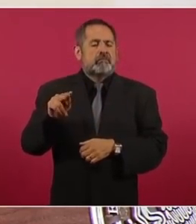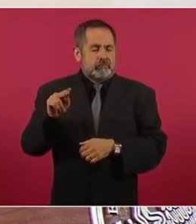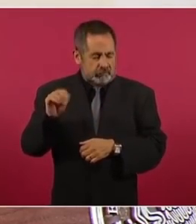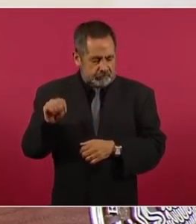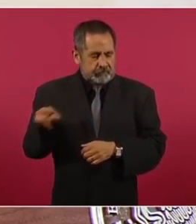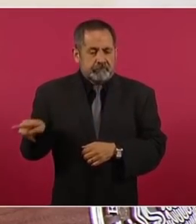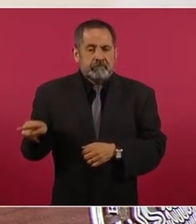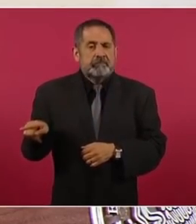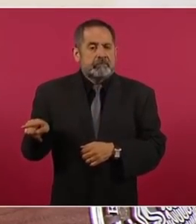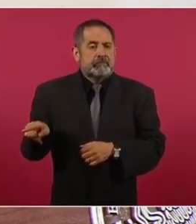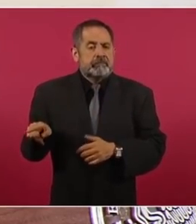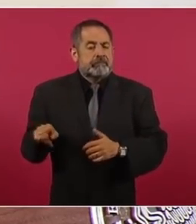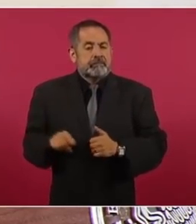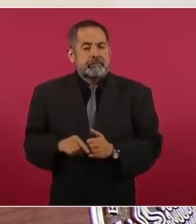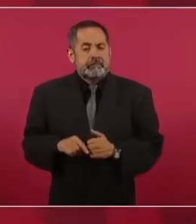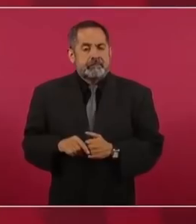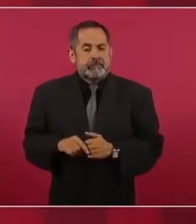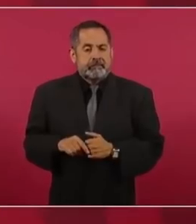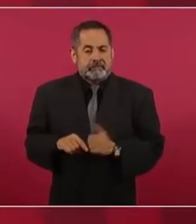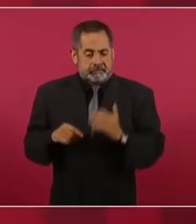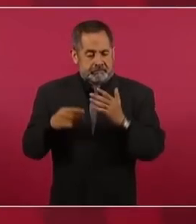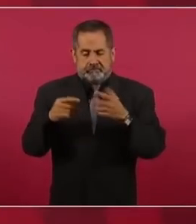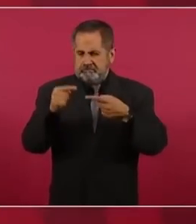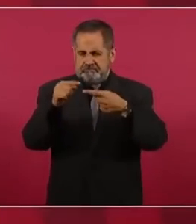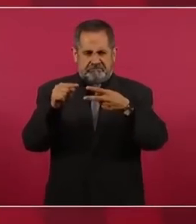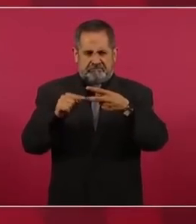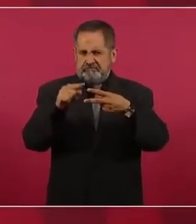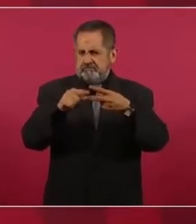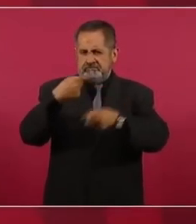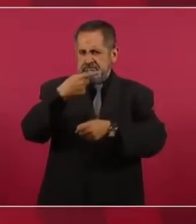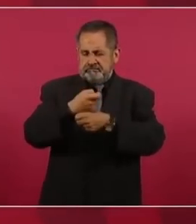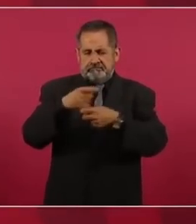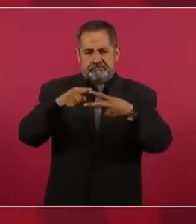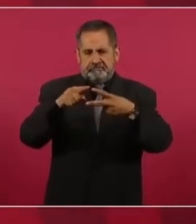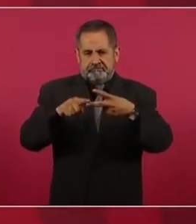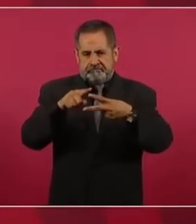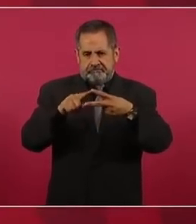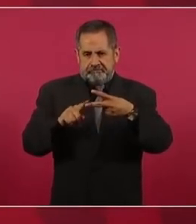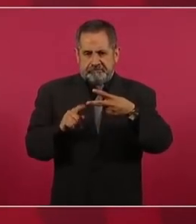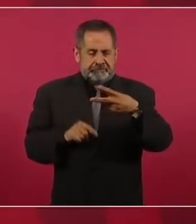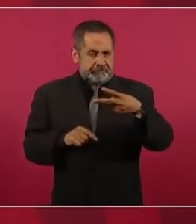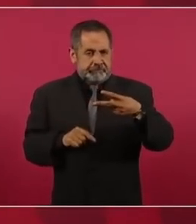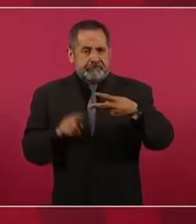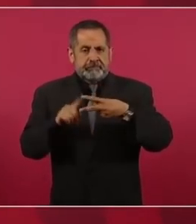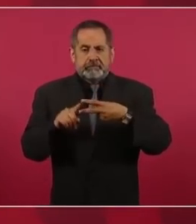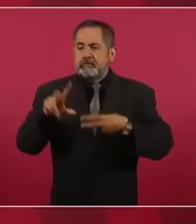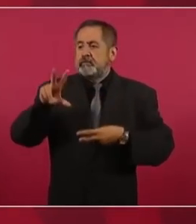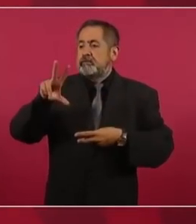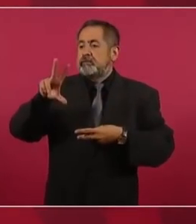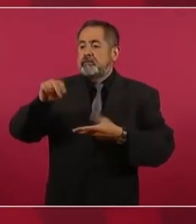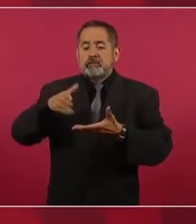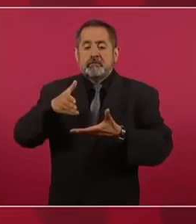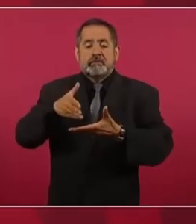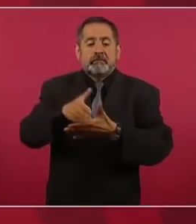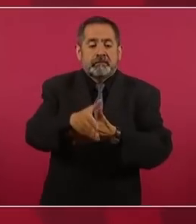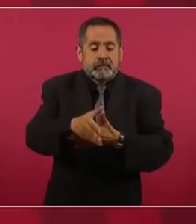Y los dos principios básicos son la no intervención